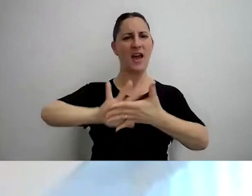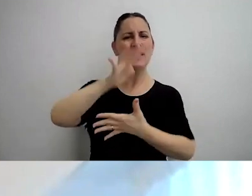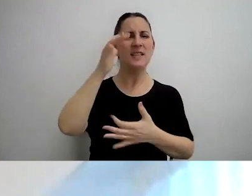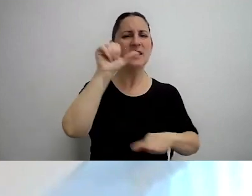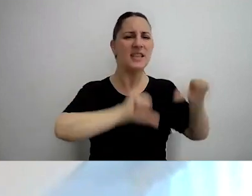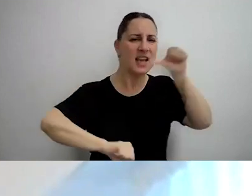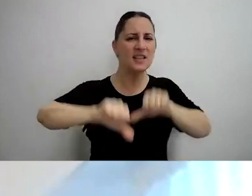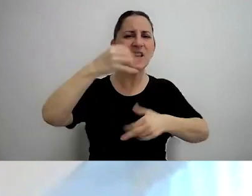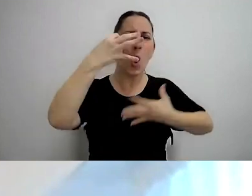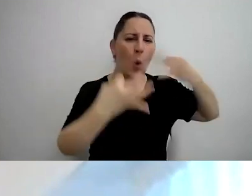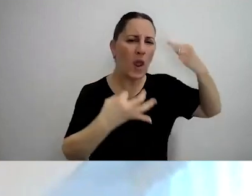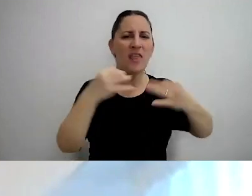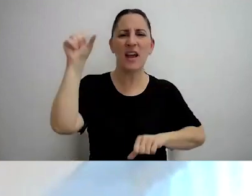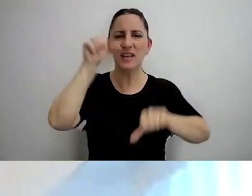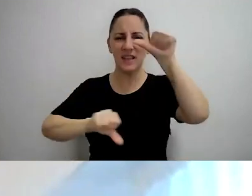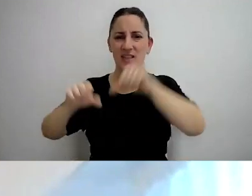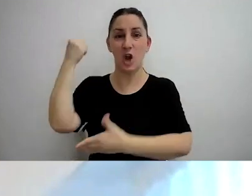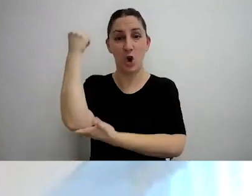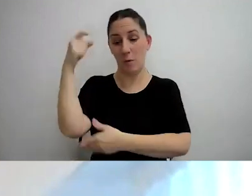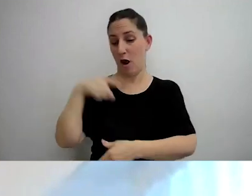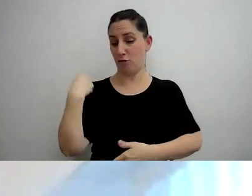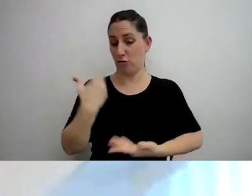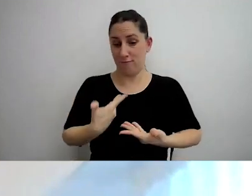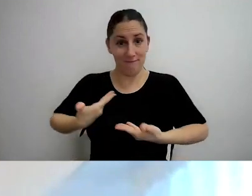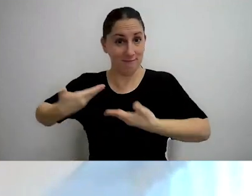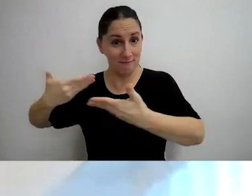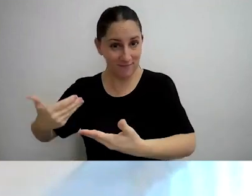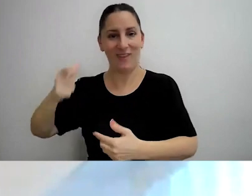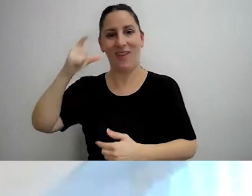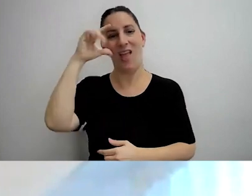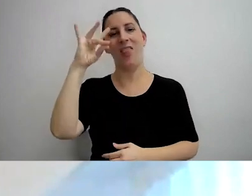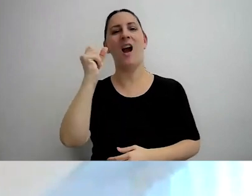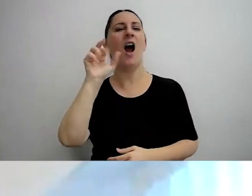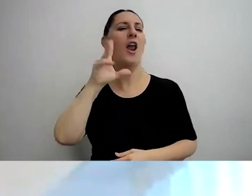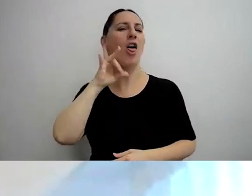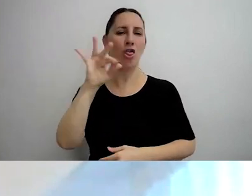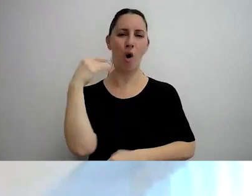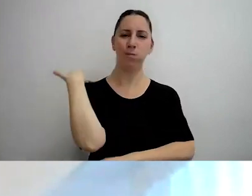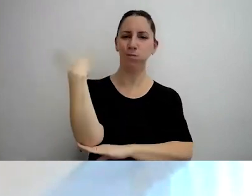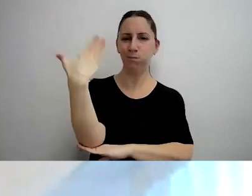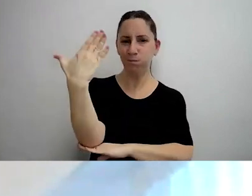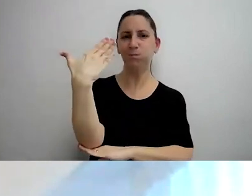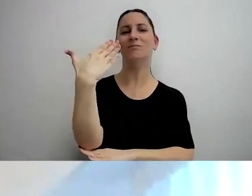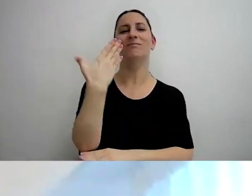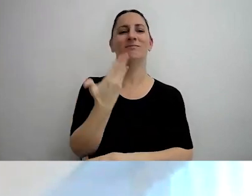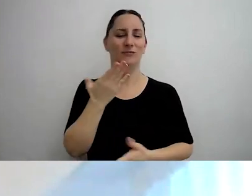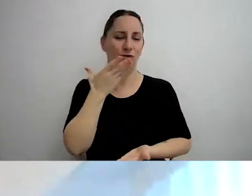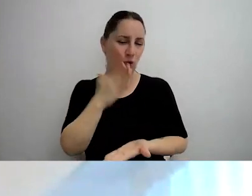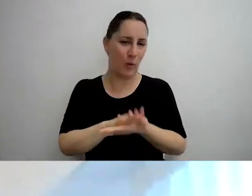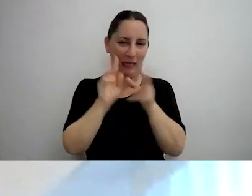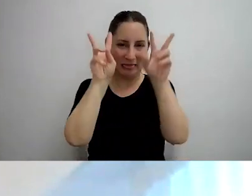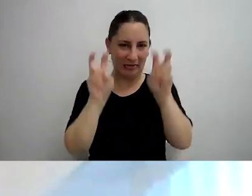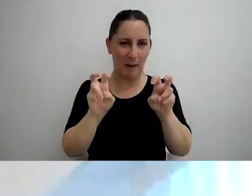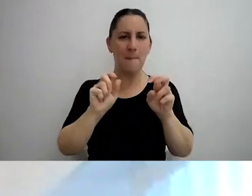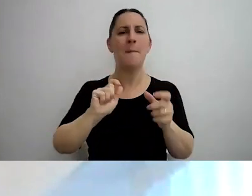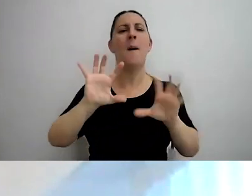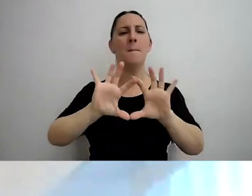y económicas, donde nos invitaron y participó Edgardo exponiendo, haciendo una representación de la Secretaría en Cambios